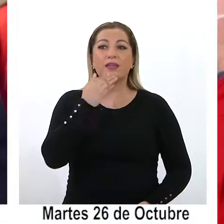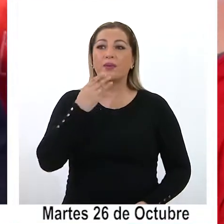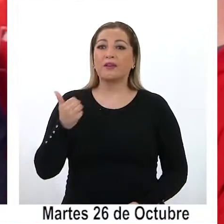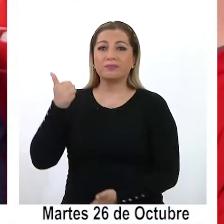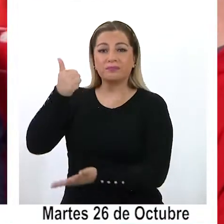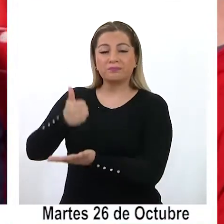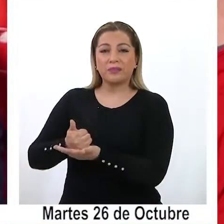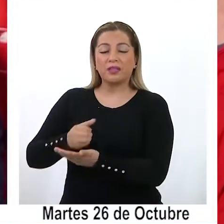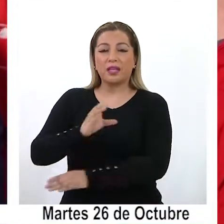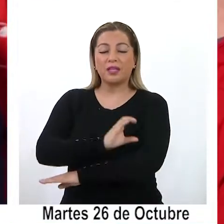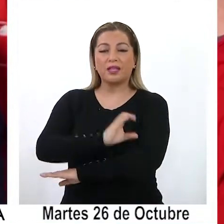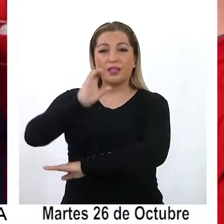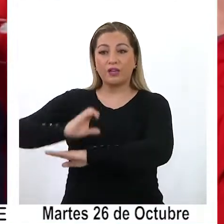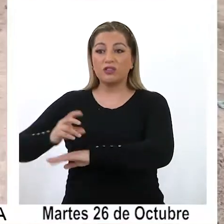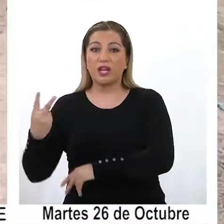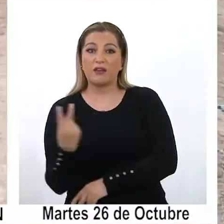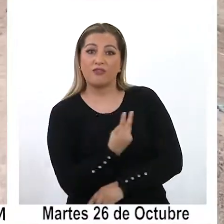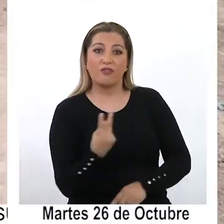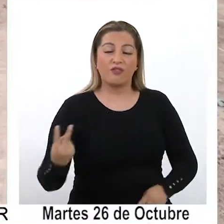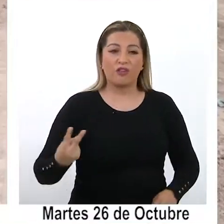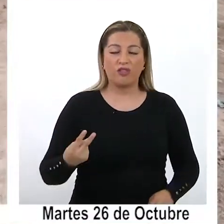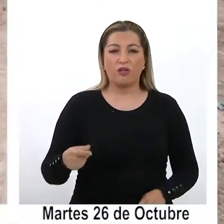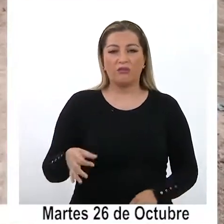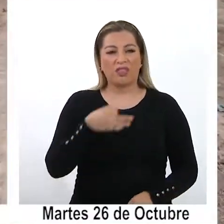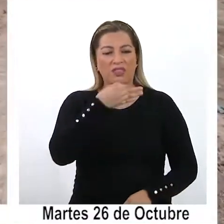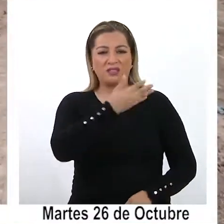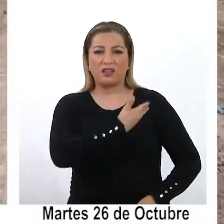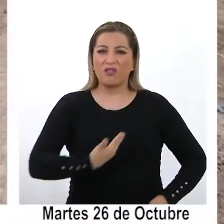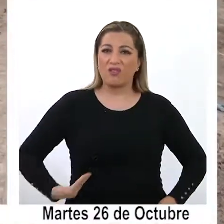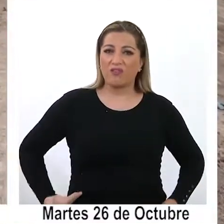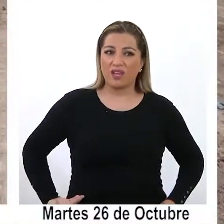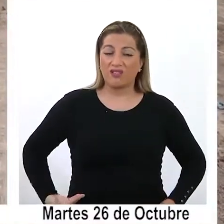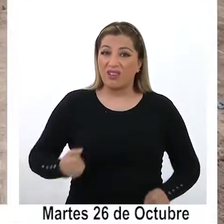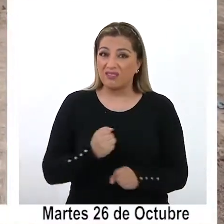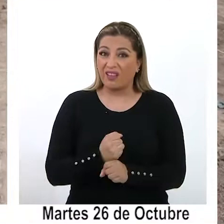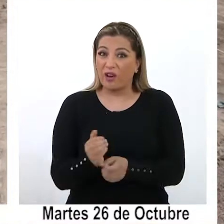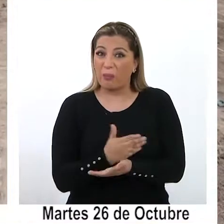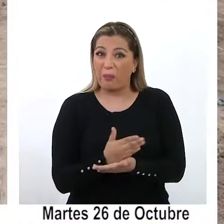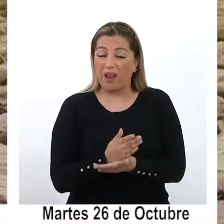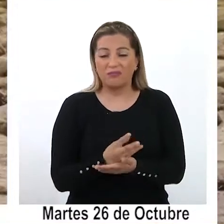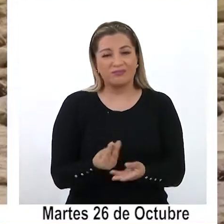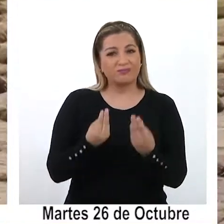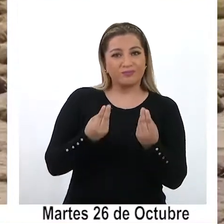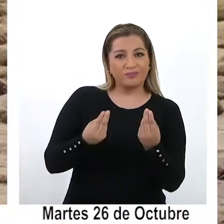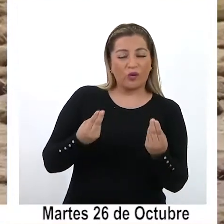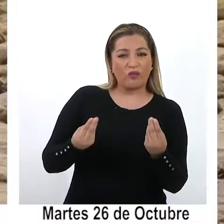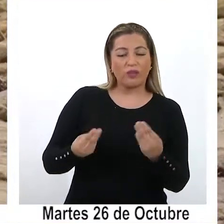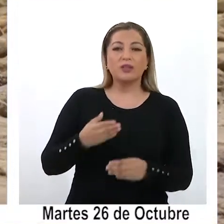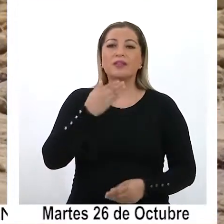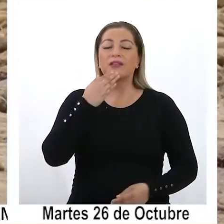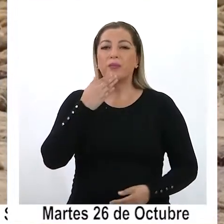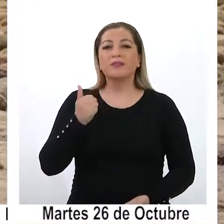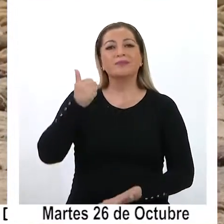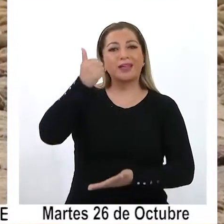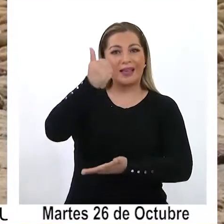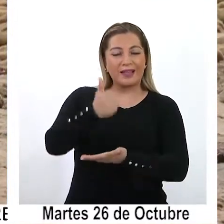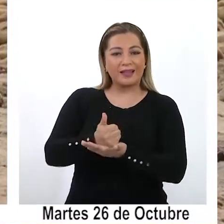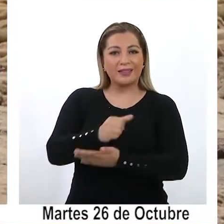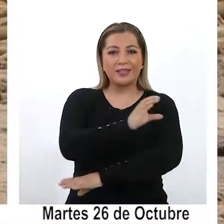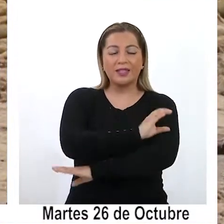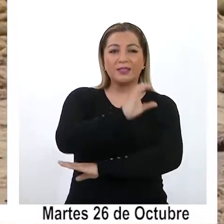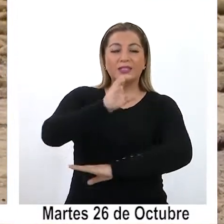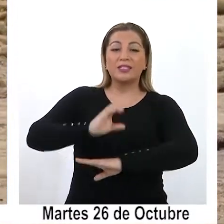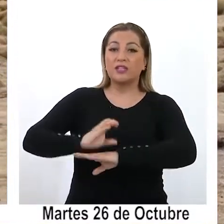Colchane insistieron en que las medidas del gobierno no han sido efectivas. No obstante, Javier García afirmó